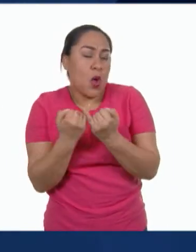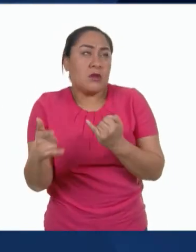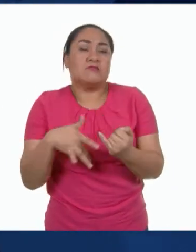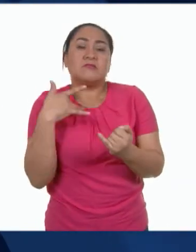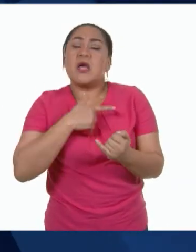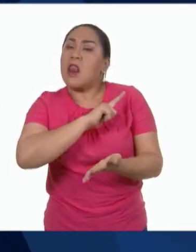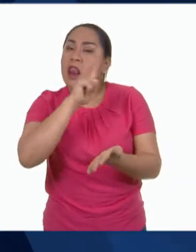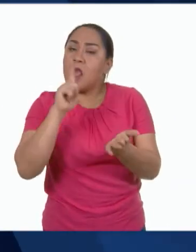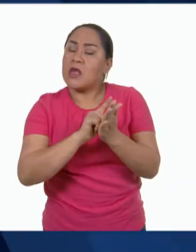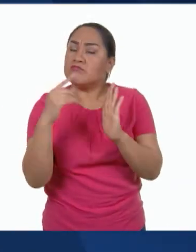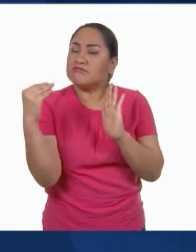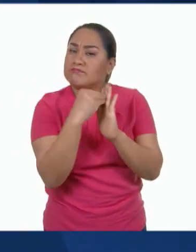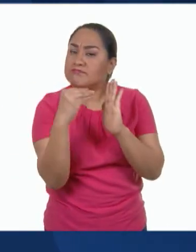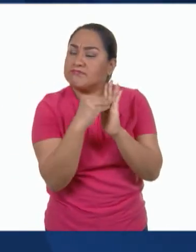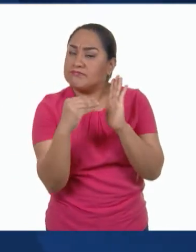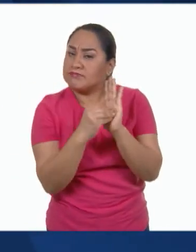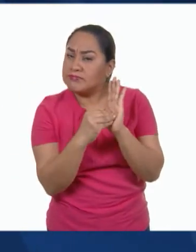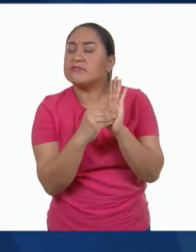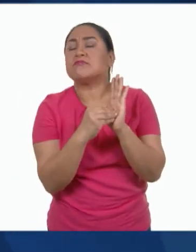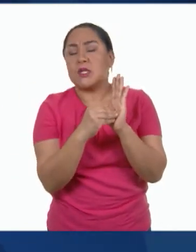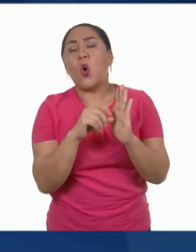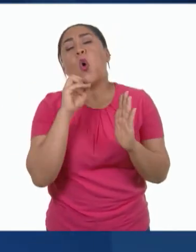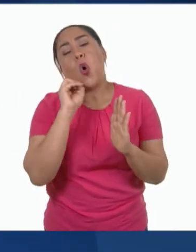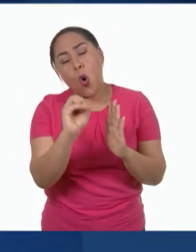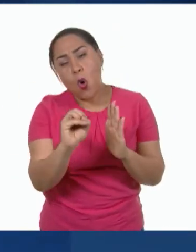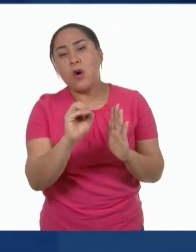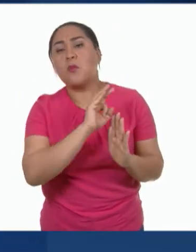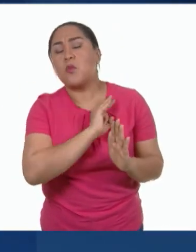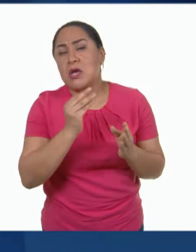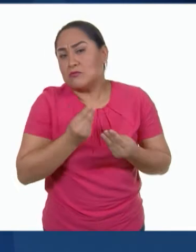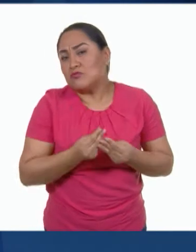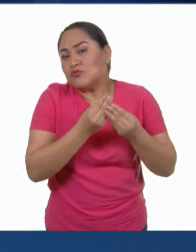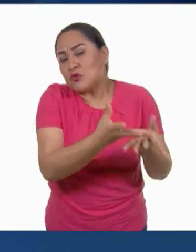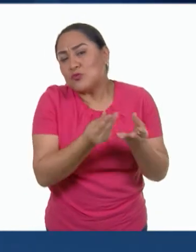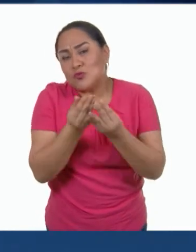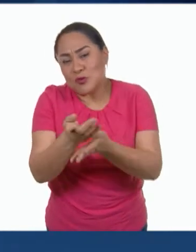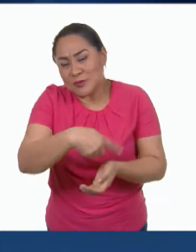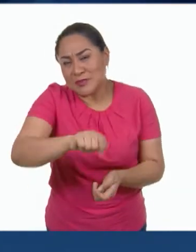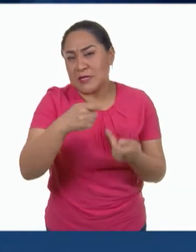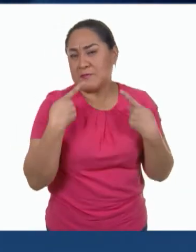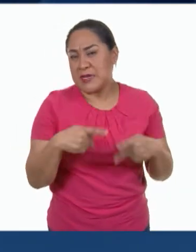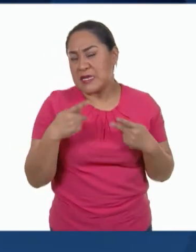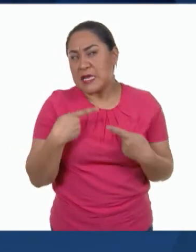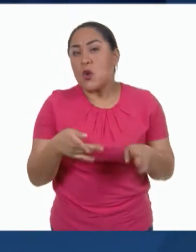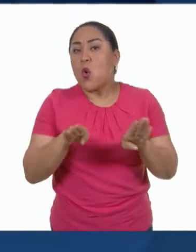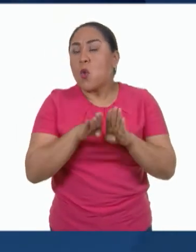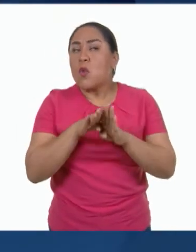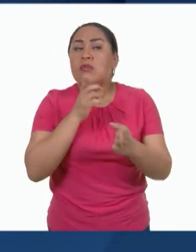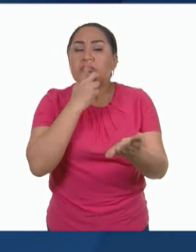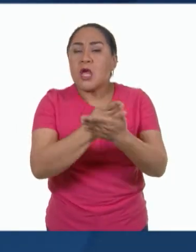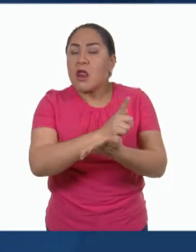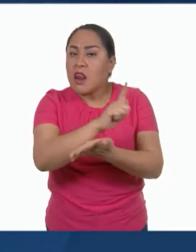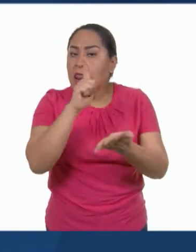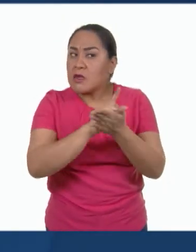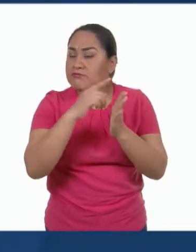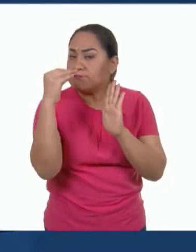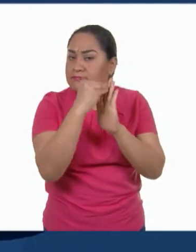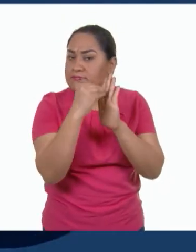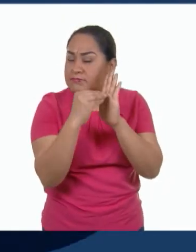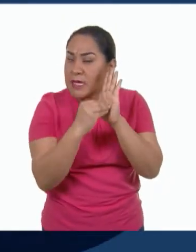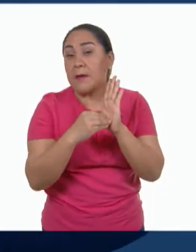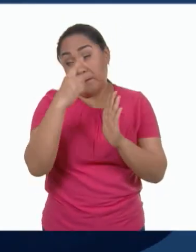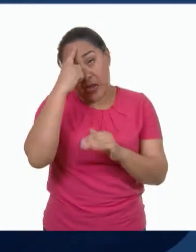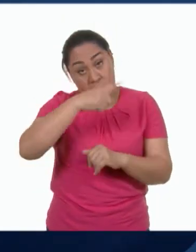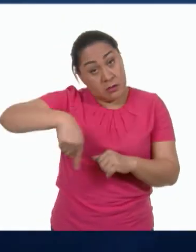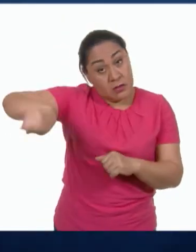legislación o estar proponiendo o proporcionando a los ciudadanos un marco jurídico que realmente haga que